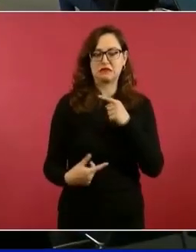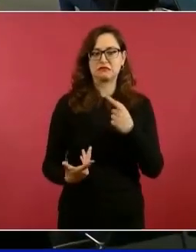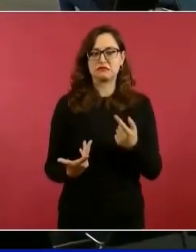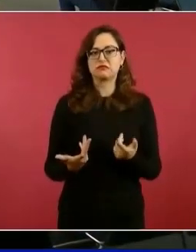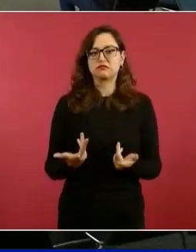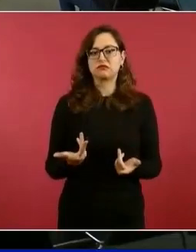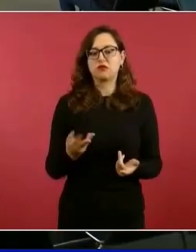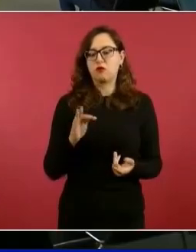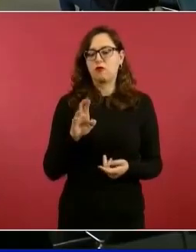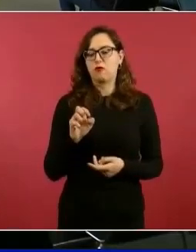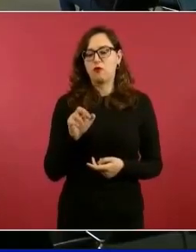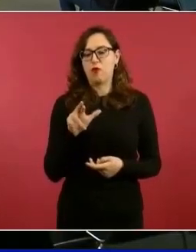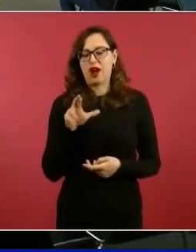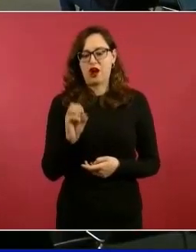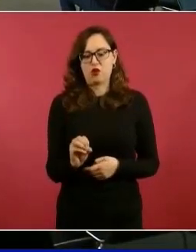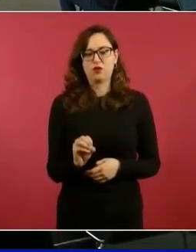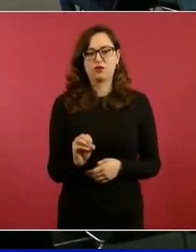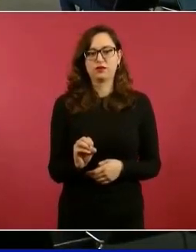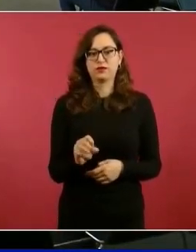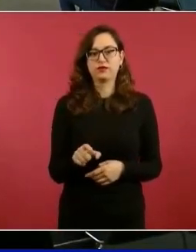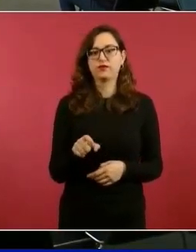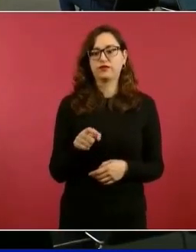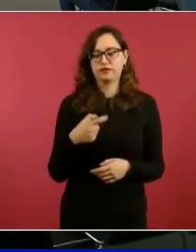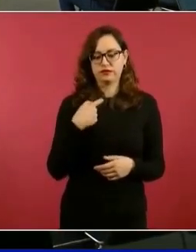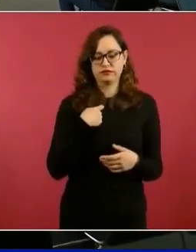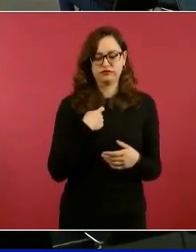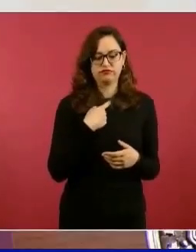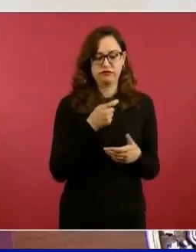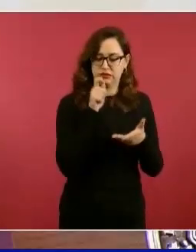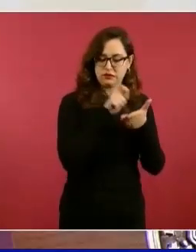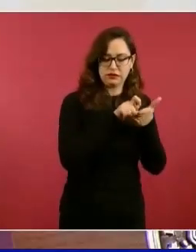y él había hecho otro.